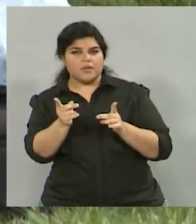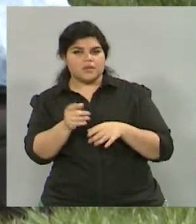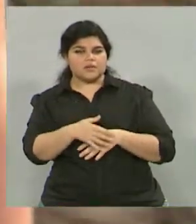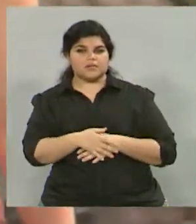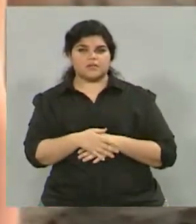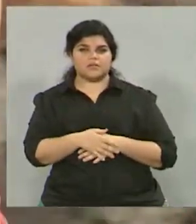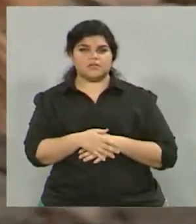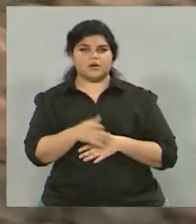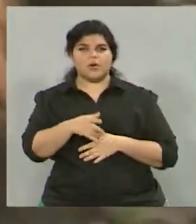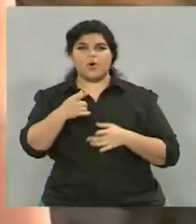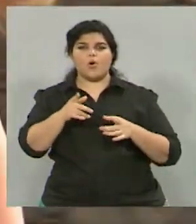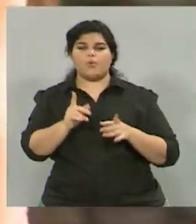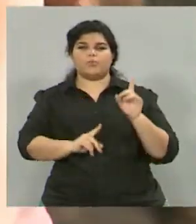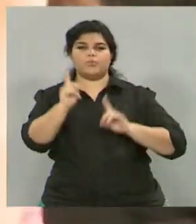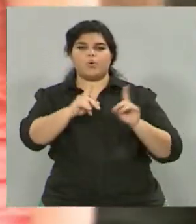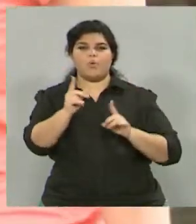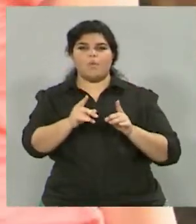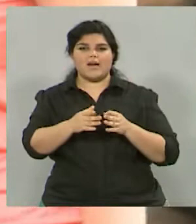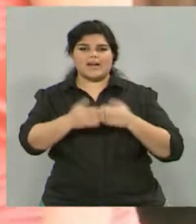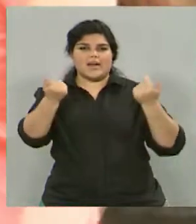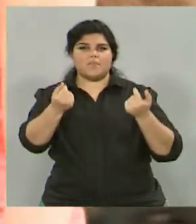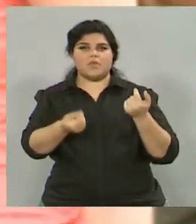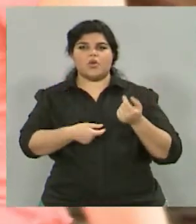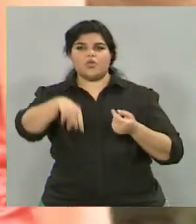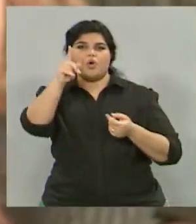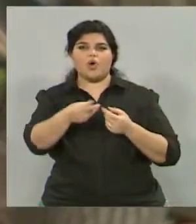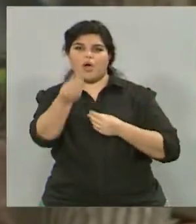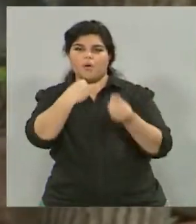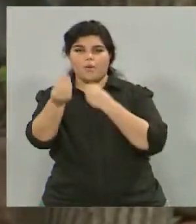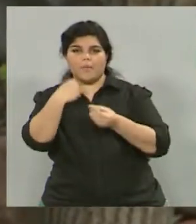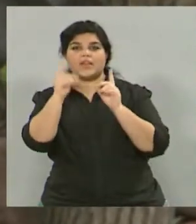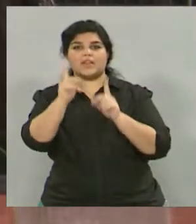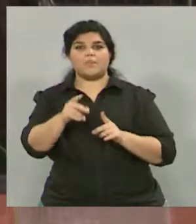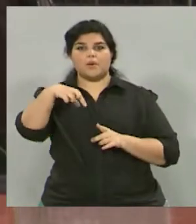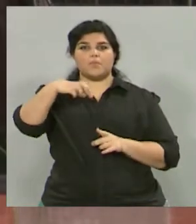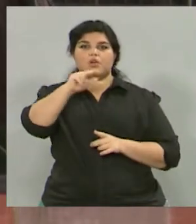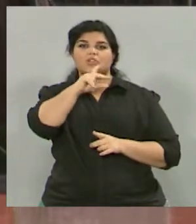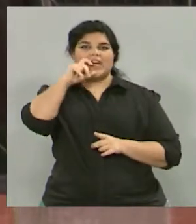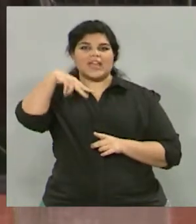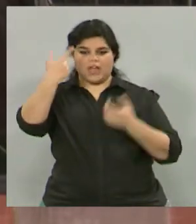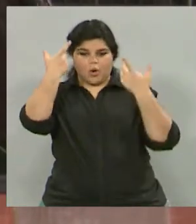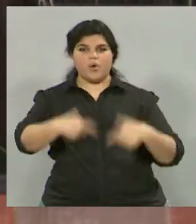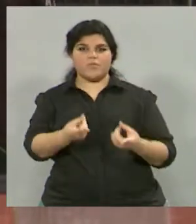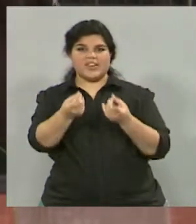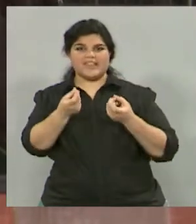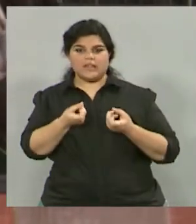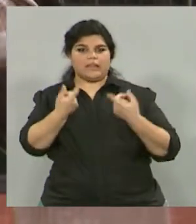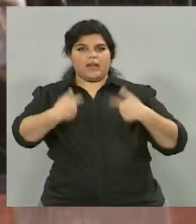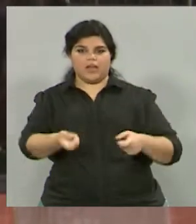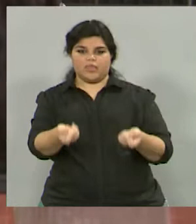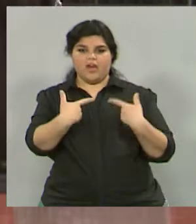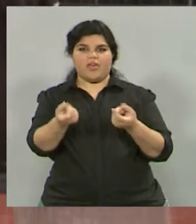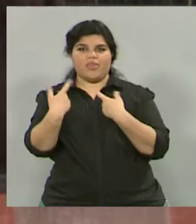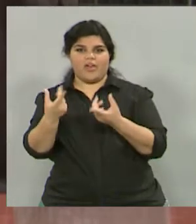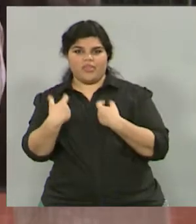lo más rápido para la alimentación diaria y mantener las proteínas que en principio y los nutrientes necesita un estudiante, porque